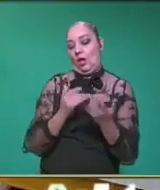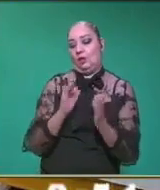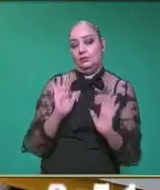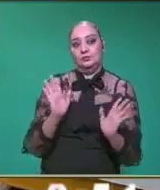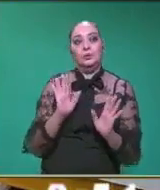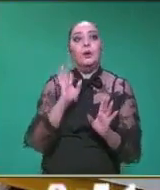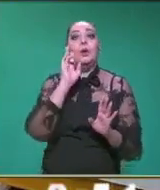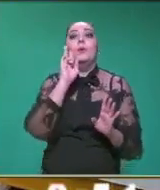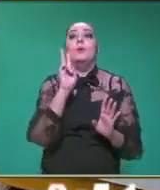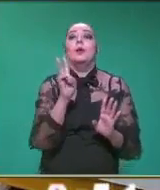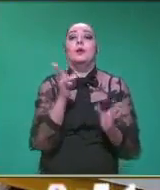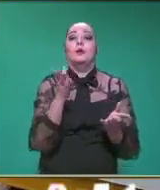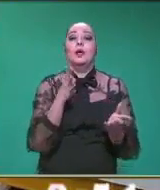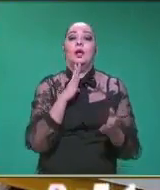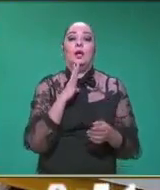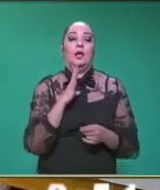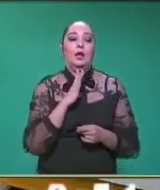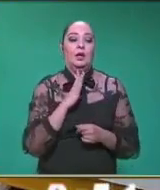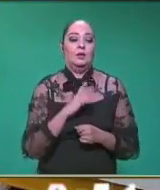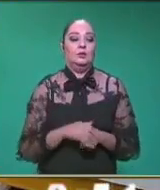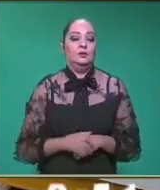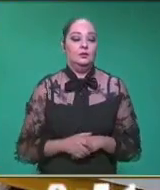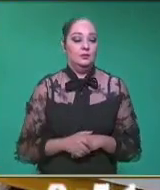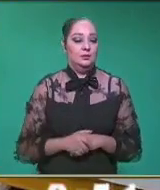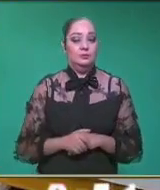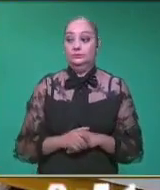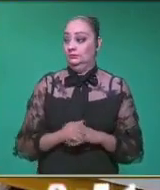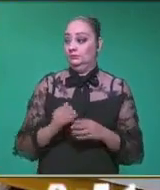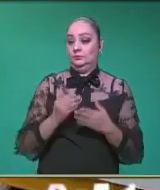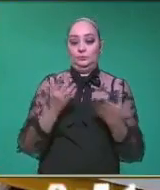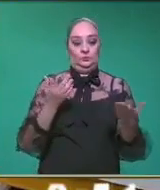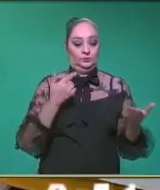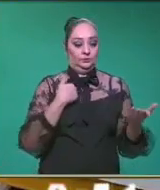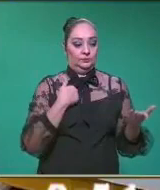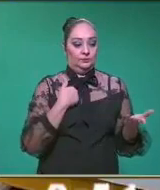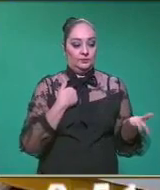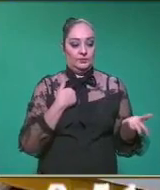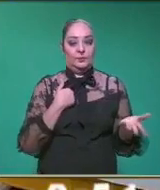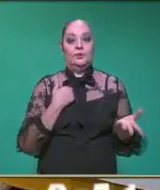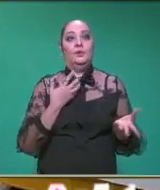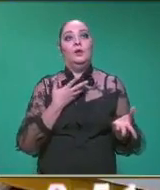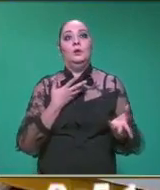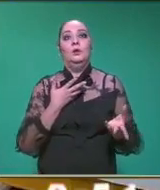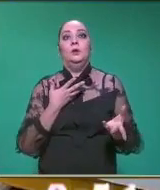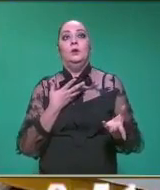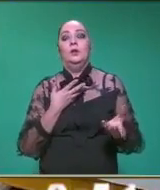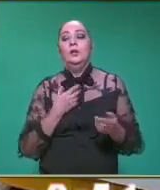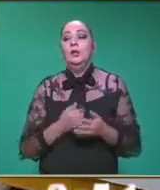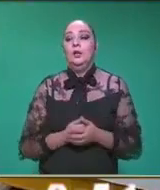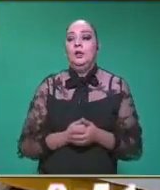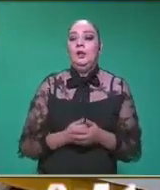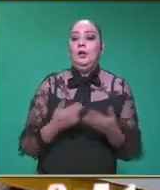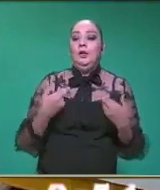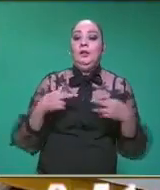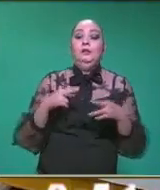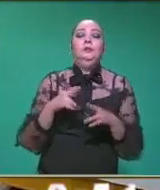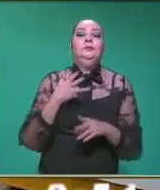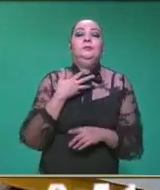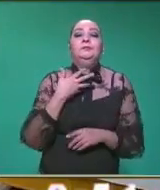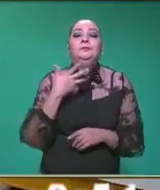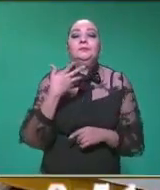Muy bien, creo este. Estos van a ser nidos de este lado. Y el profe va a tener